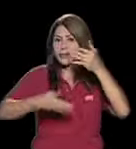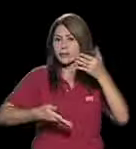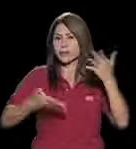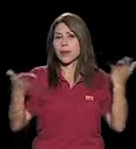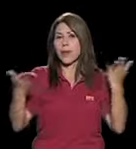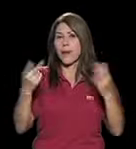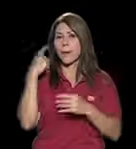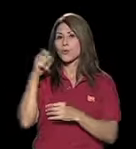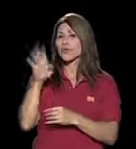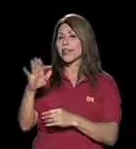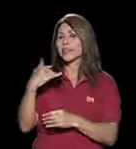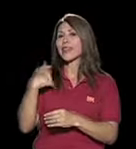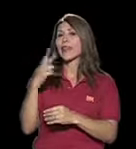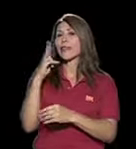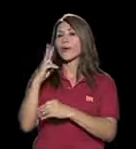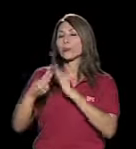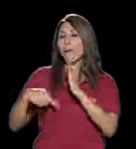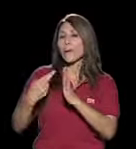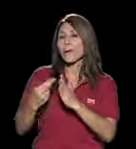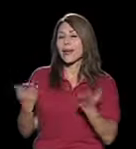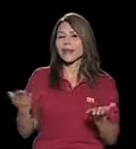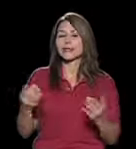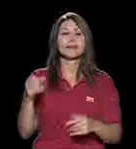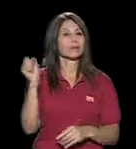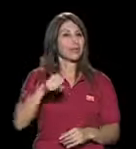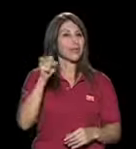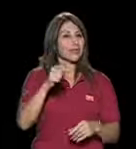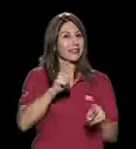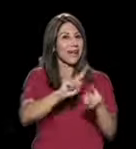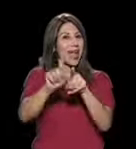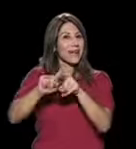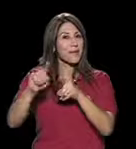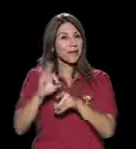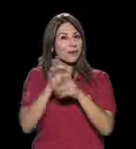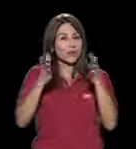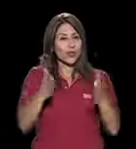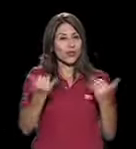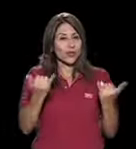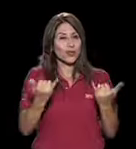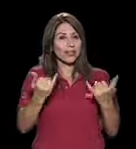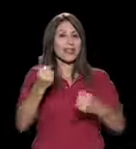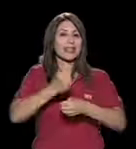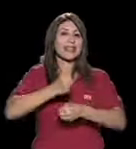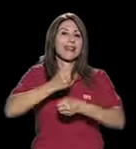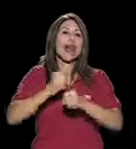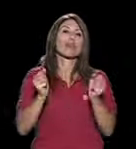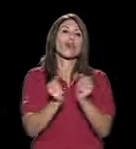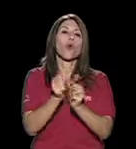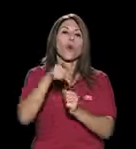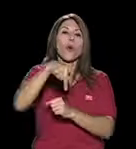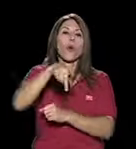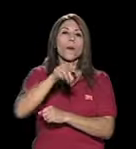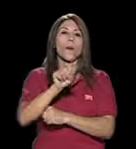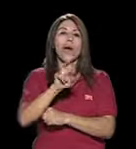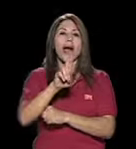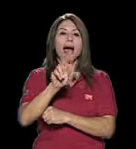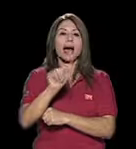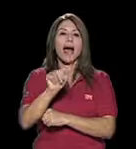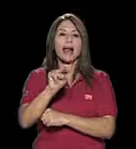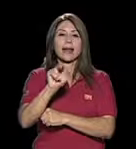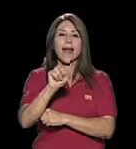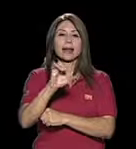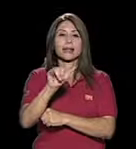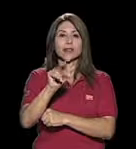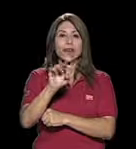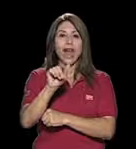los dos papeles, ¿verdad? Sí, bueno, hay varios funcionarios que están trabajando ahorita en todo lo que es paranacionales, ¿verdad?, que después usted va a